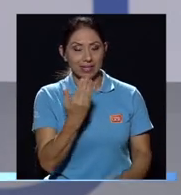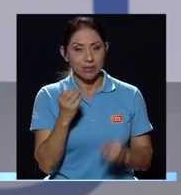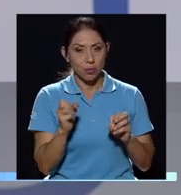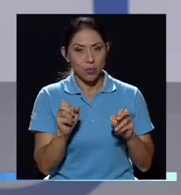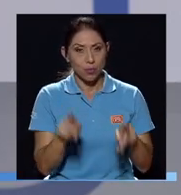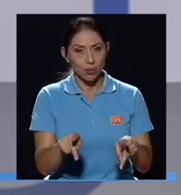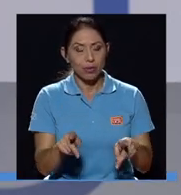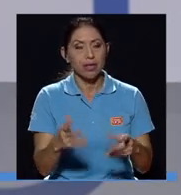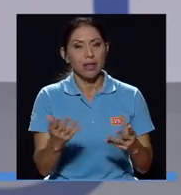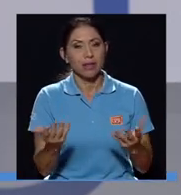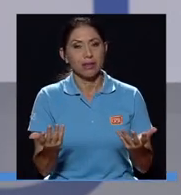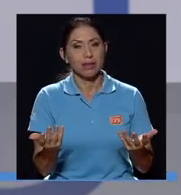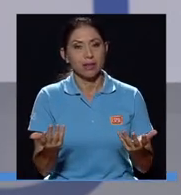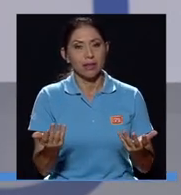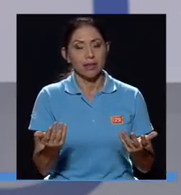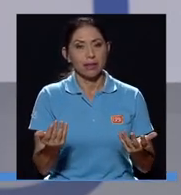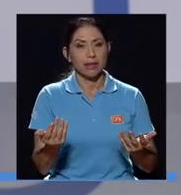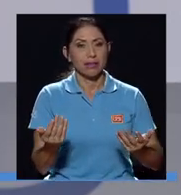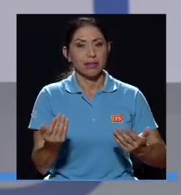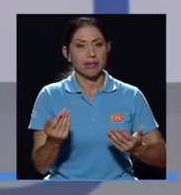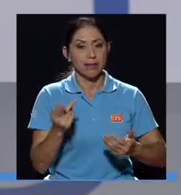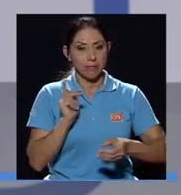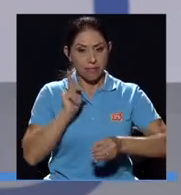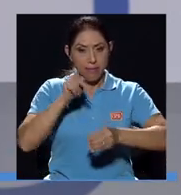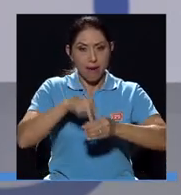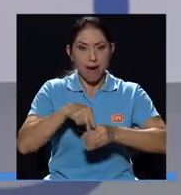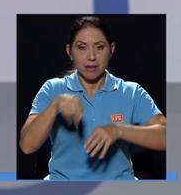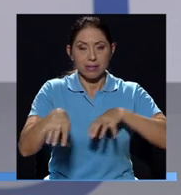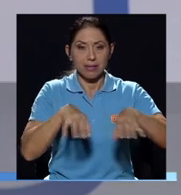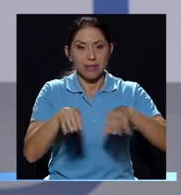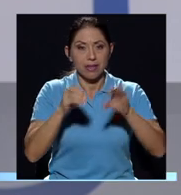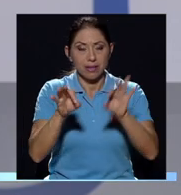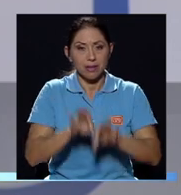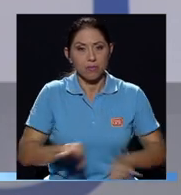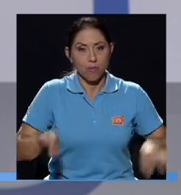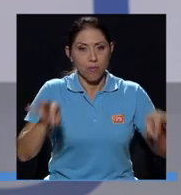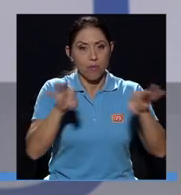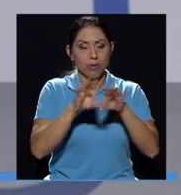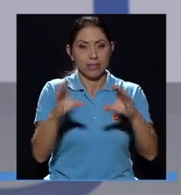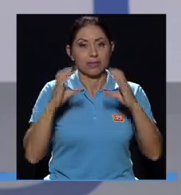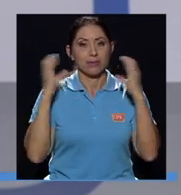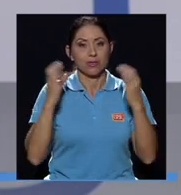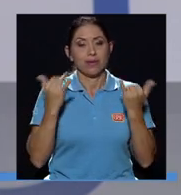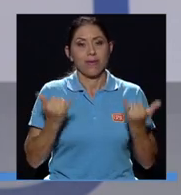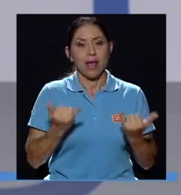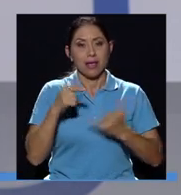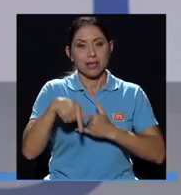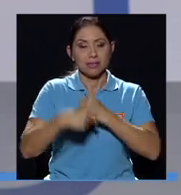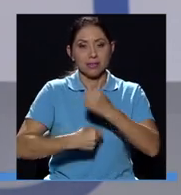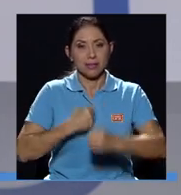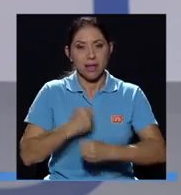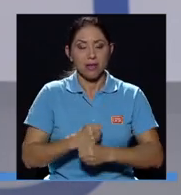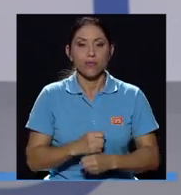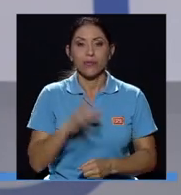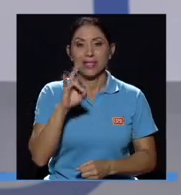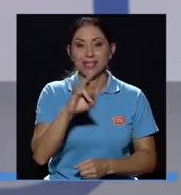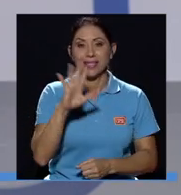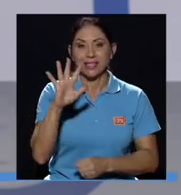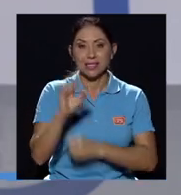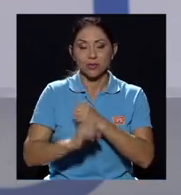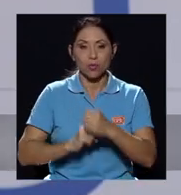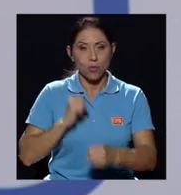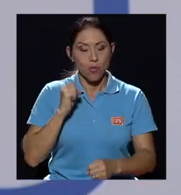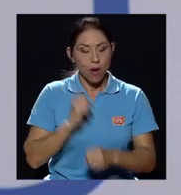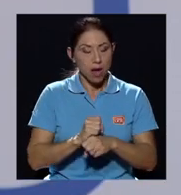de hacernos partícipes de esta actividad tan importante que estamos celebrando este año. 75 años